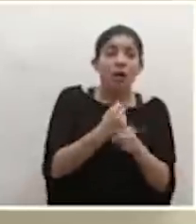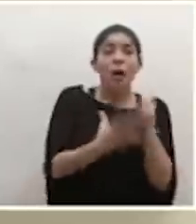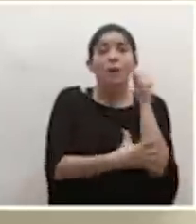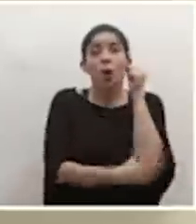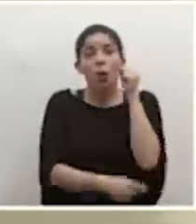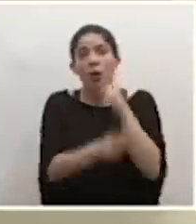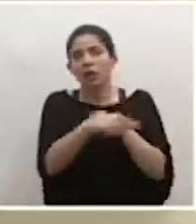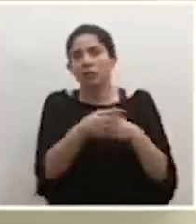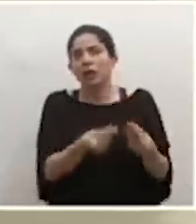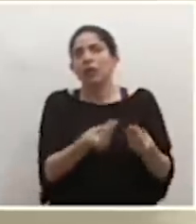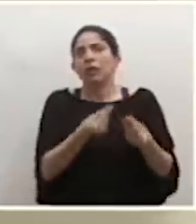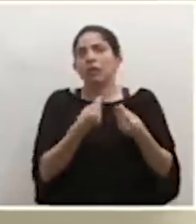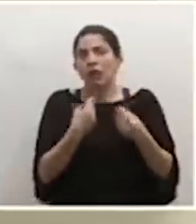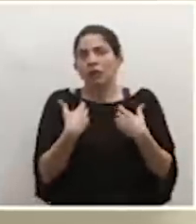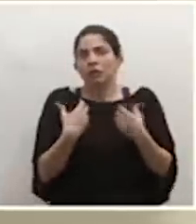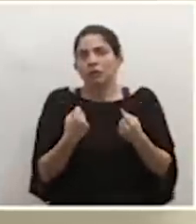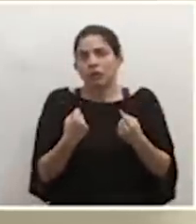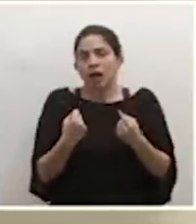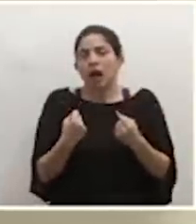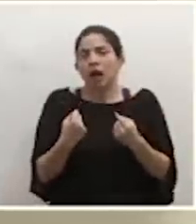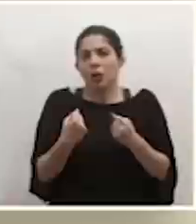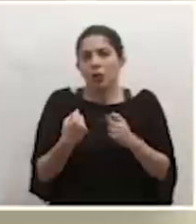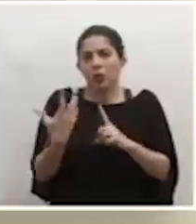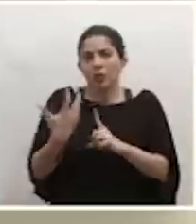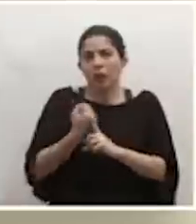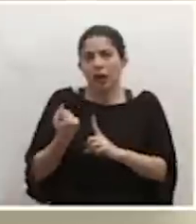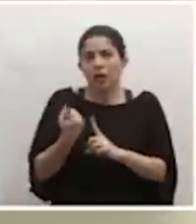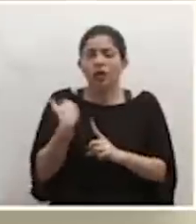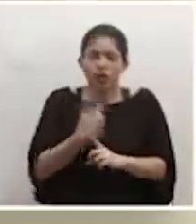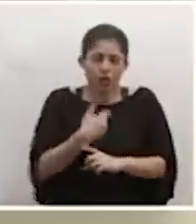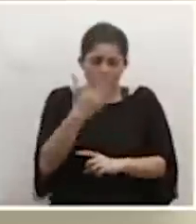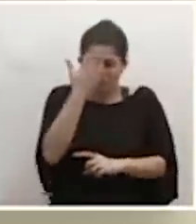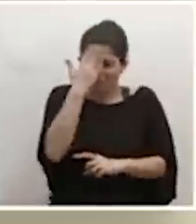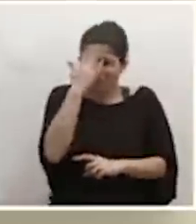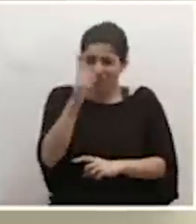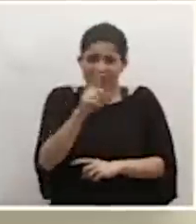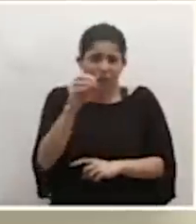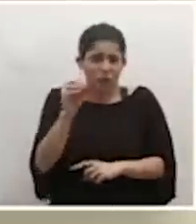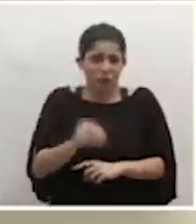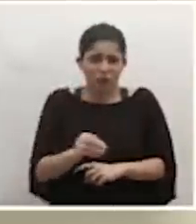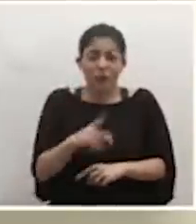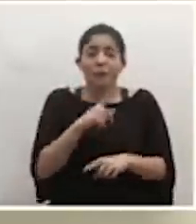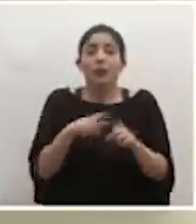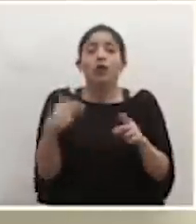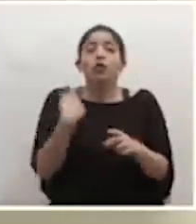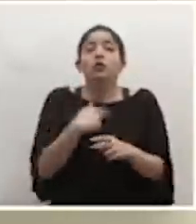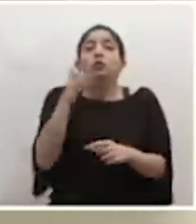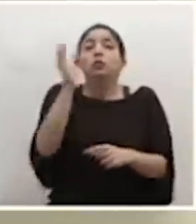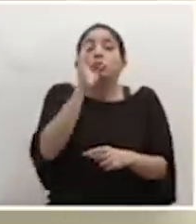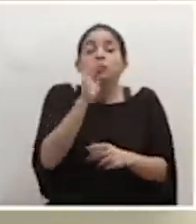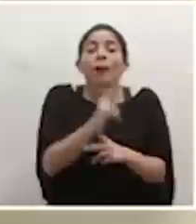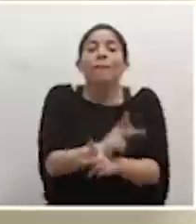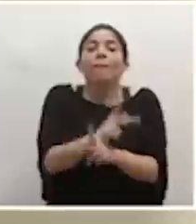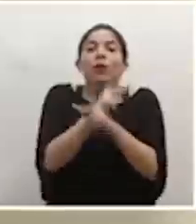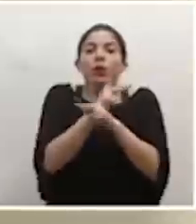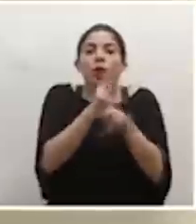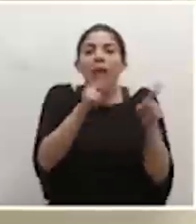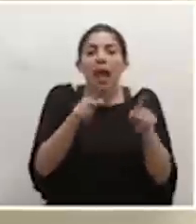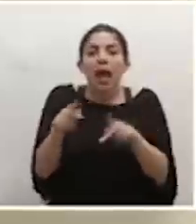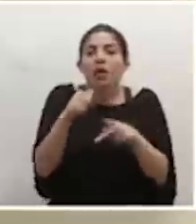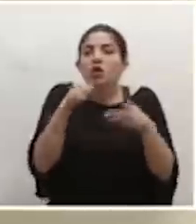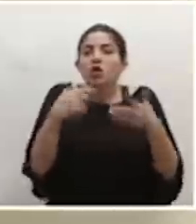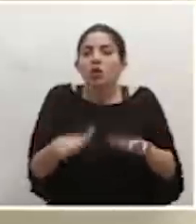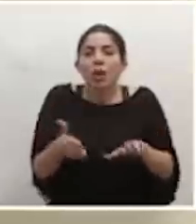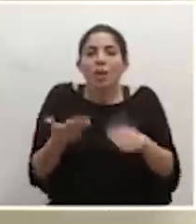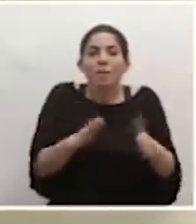genera un deterioro en la salud, y en eso estamos conscientes 100%, pero estamos protegiendo aquí que la gente no se muera en